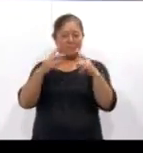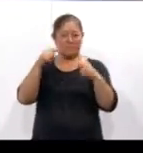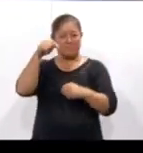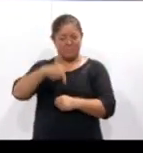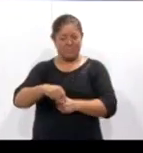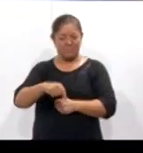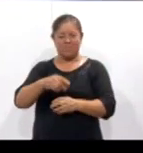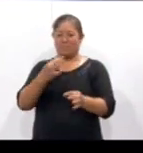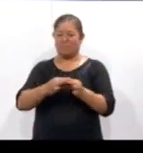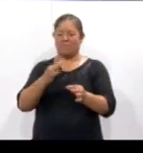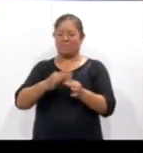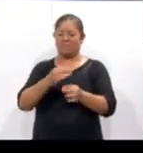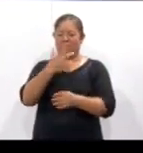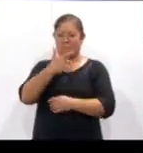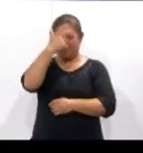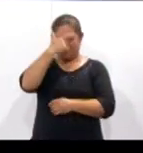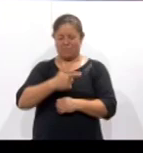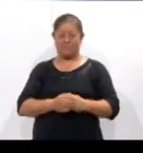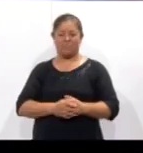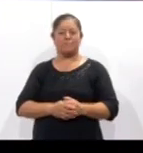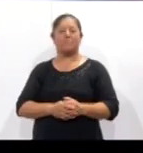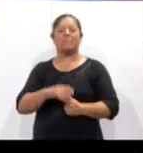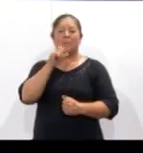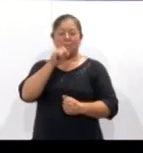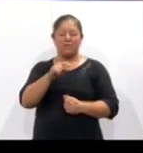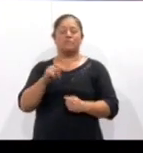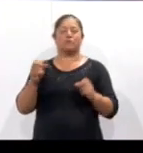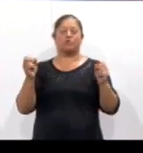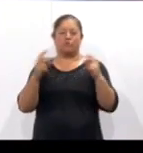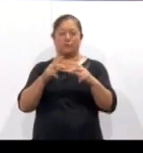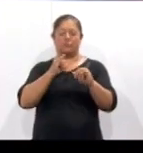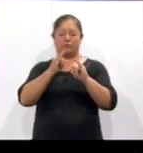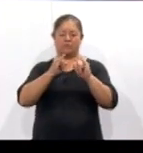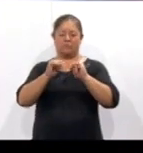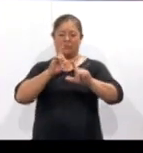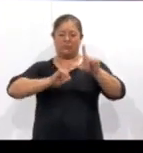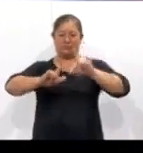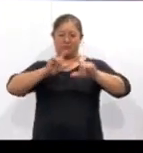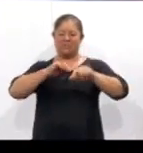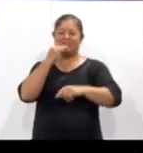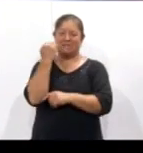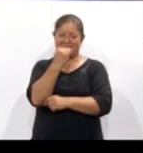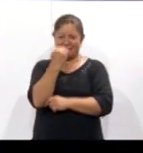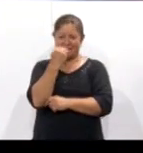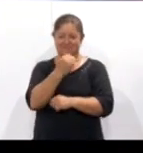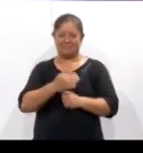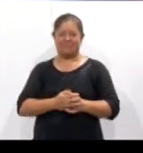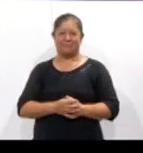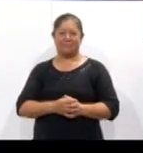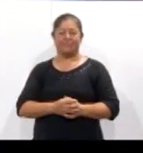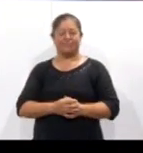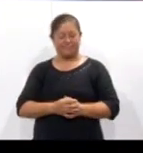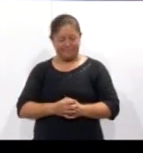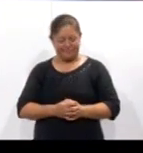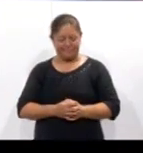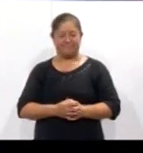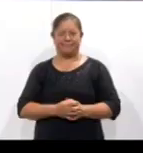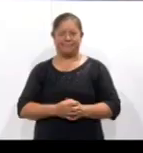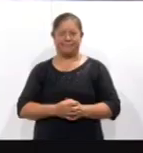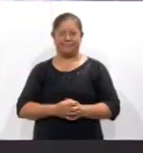de las 8 de la noche. También me despido de nuestra intérprete de lengua de señas mexicana, Miroslava Amador. Hasta pronto.